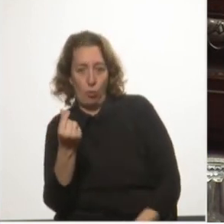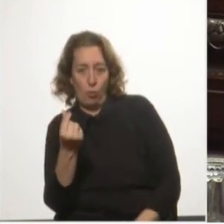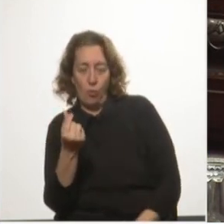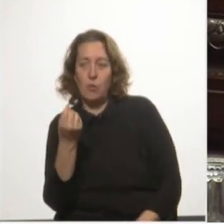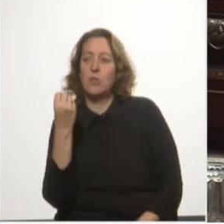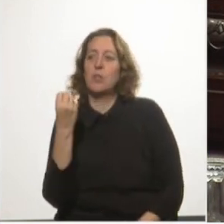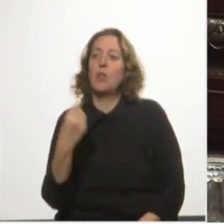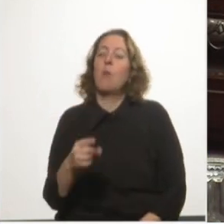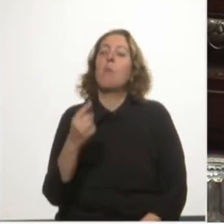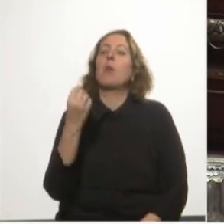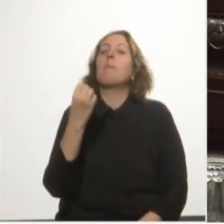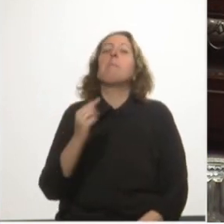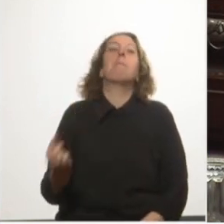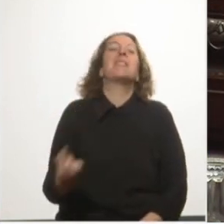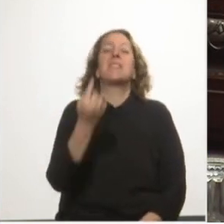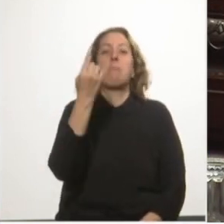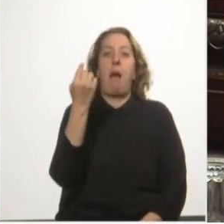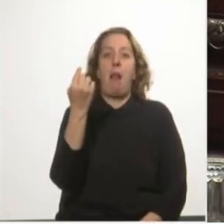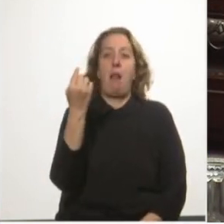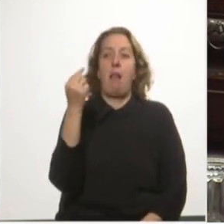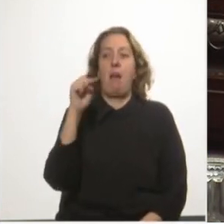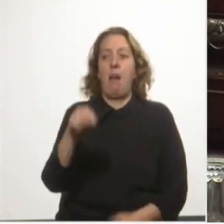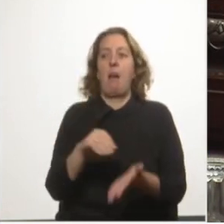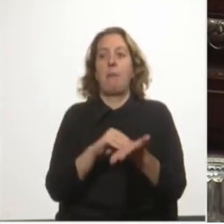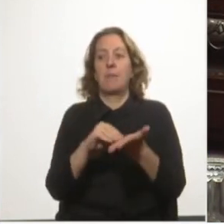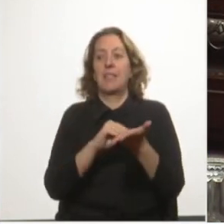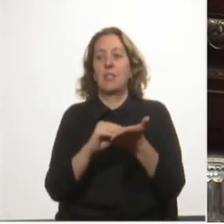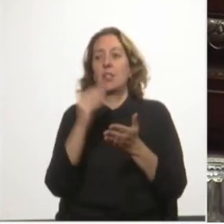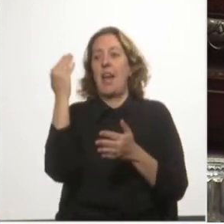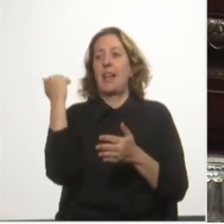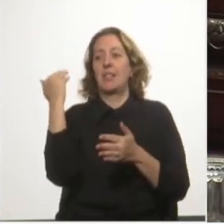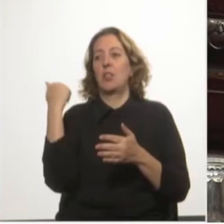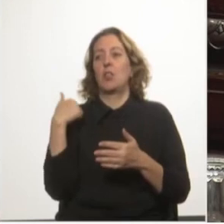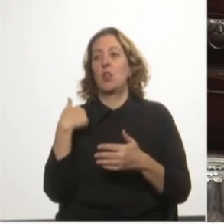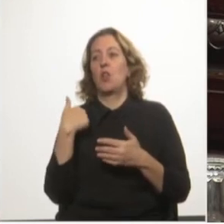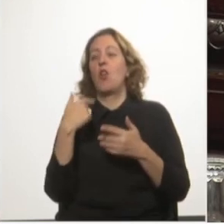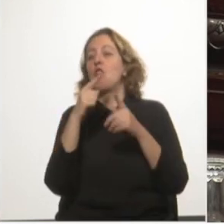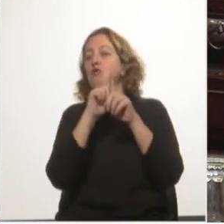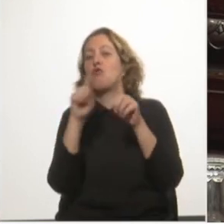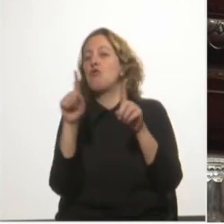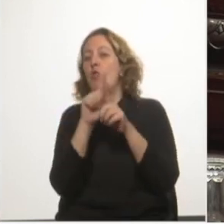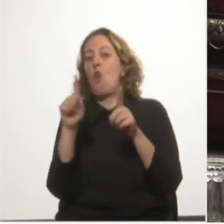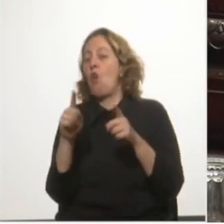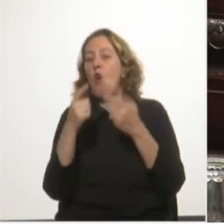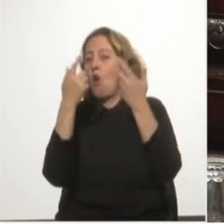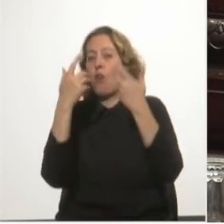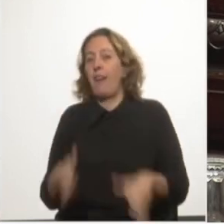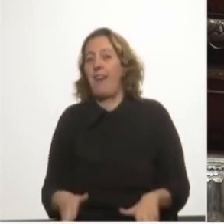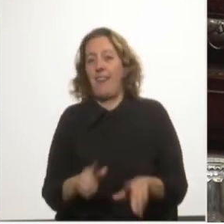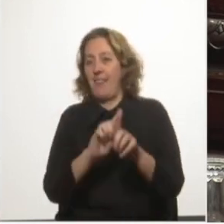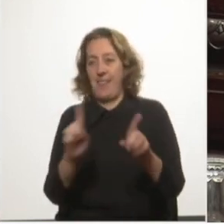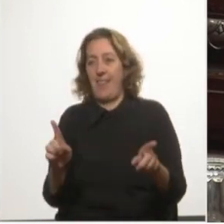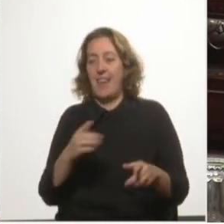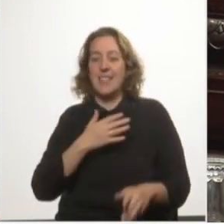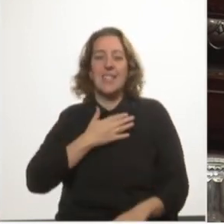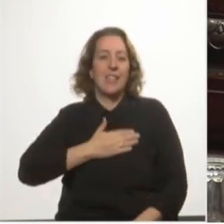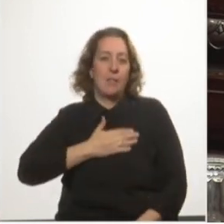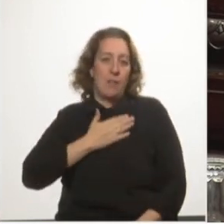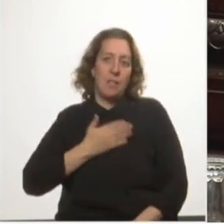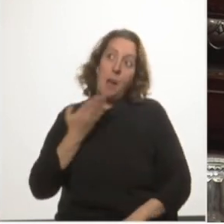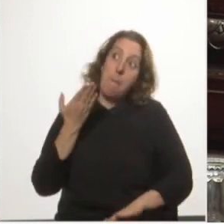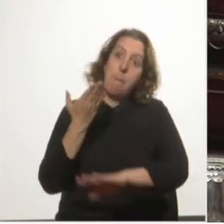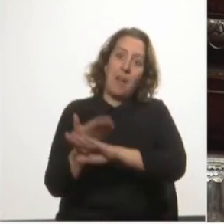sino porque principalmente las administraciones anteriores no estaban dispuestas a satisfacer las